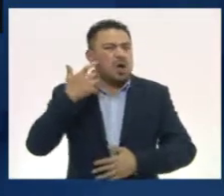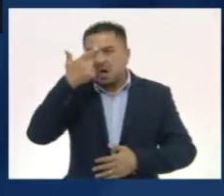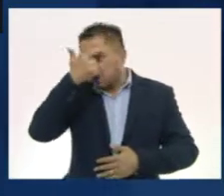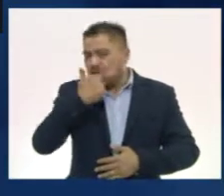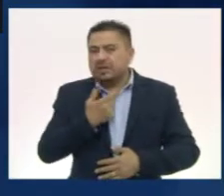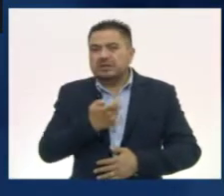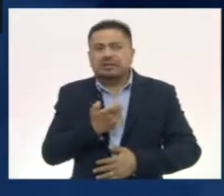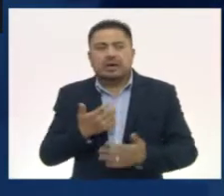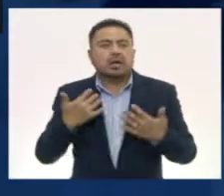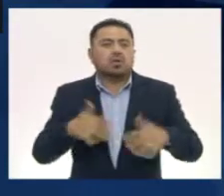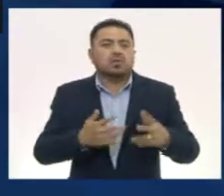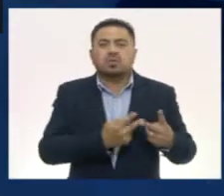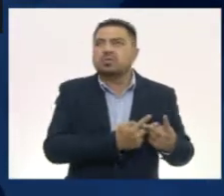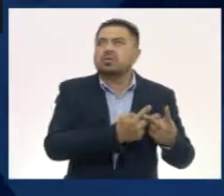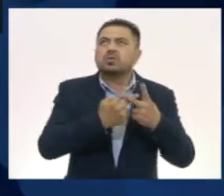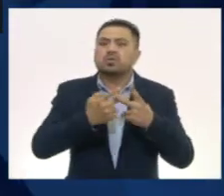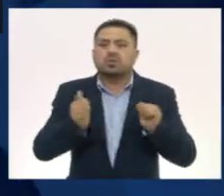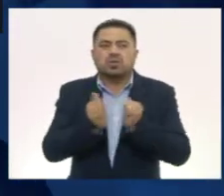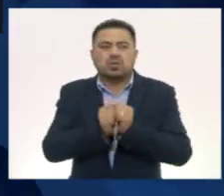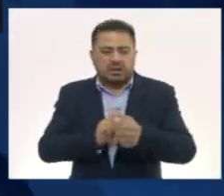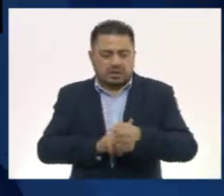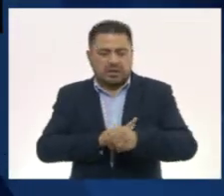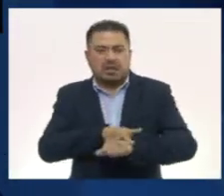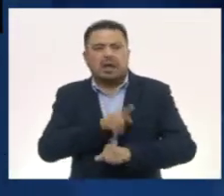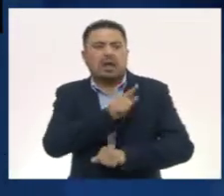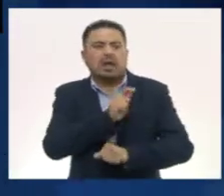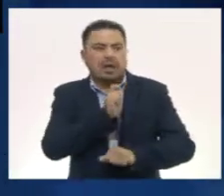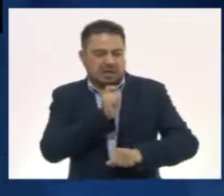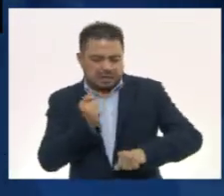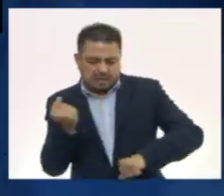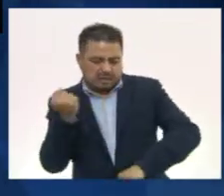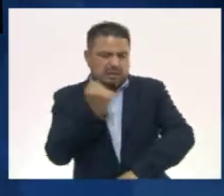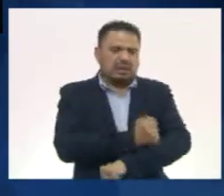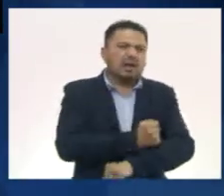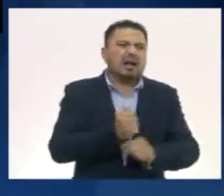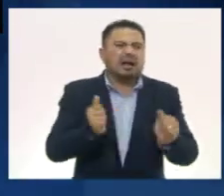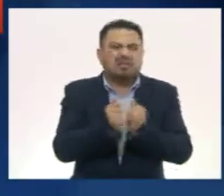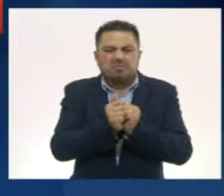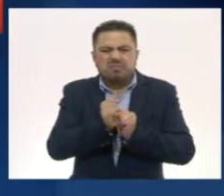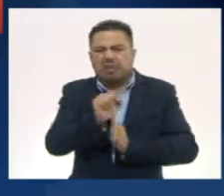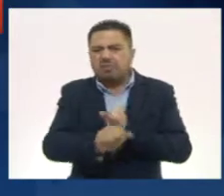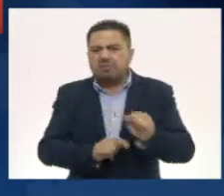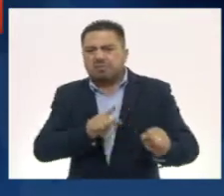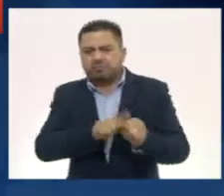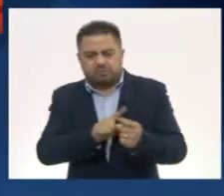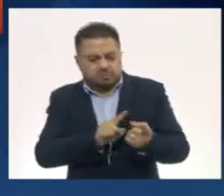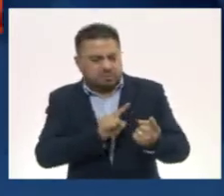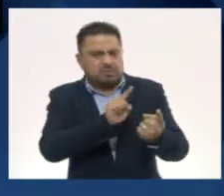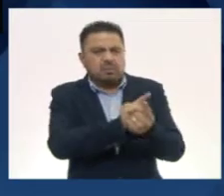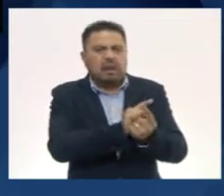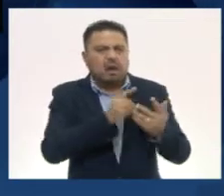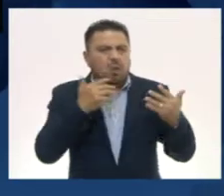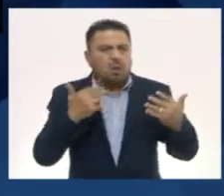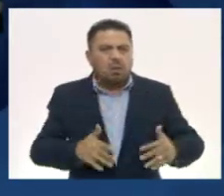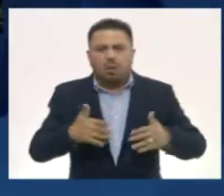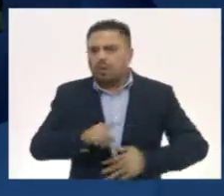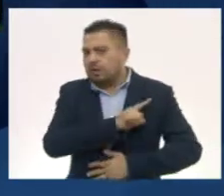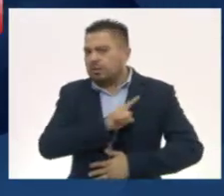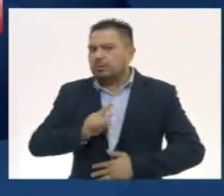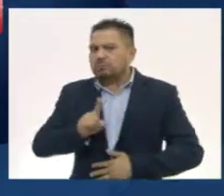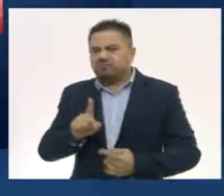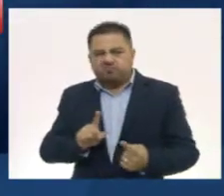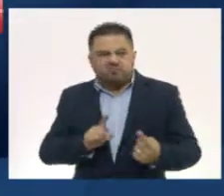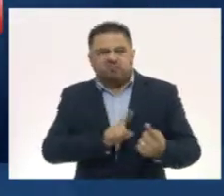las estrellas en tu piel se asoman. A las criaturas del Shivalva. Enfrentar deberás.